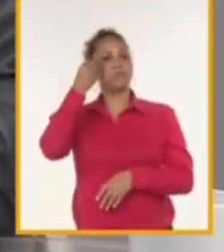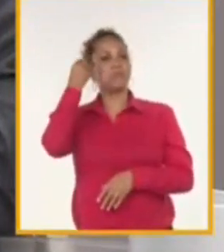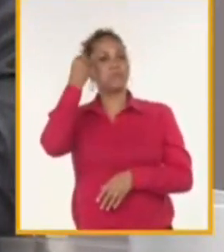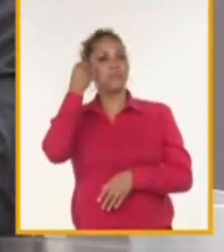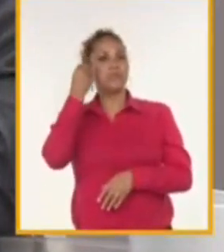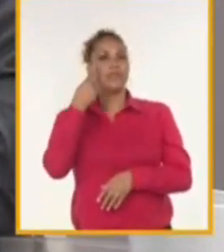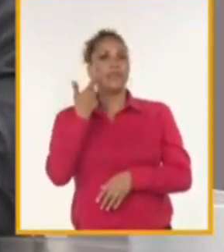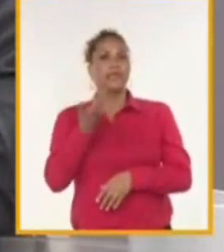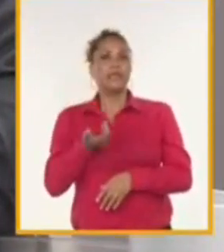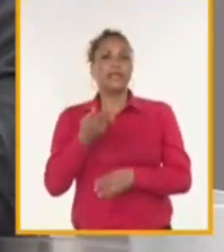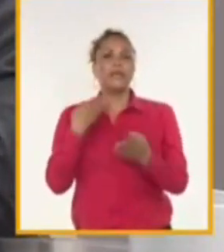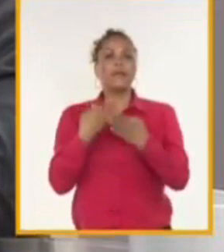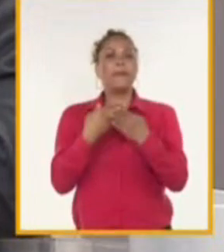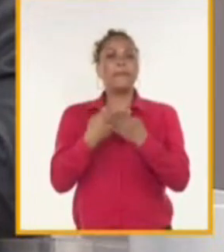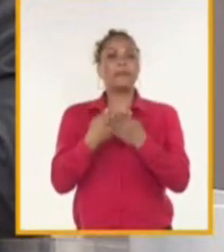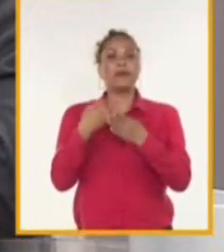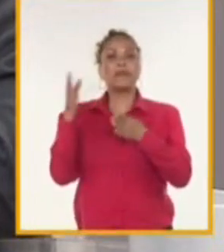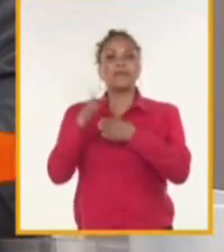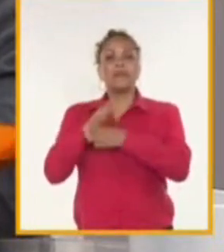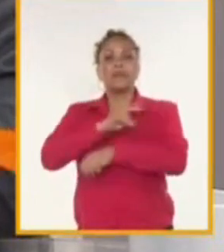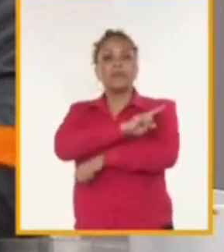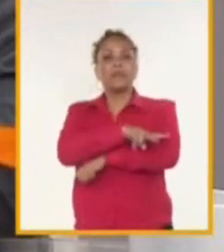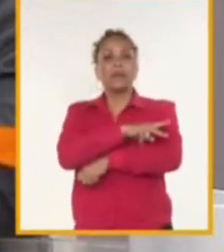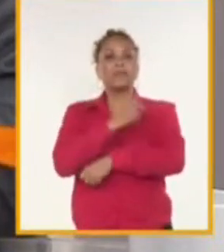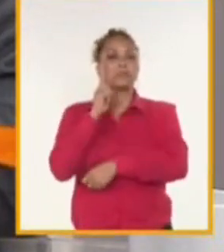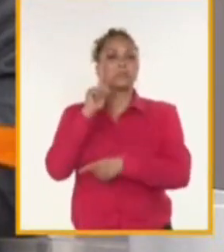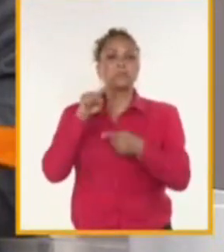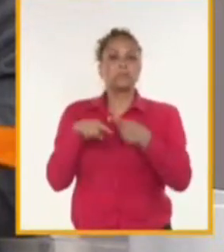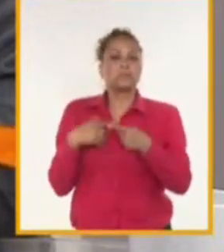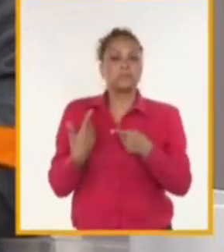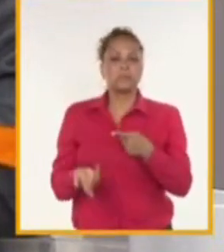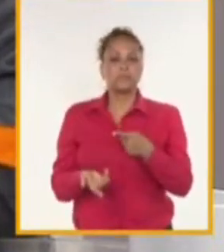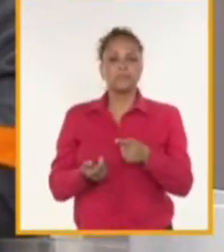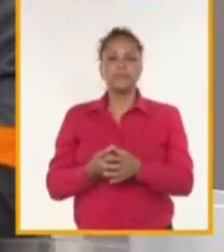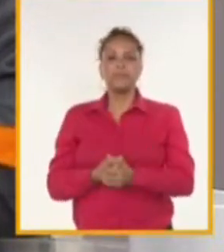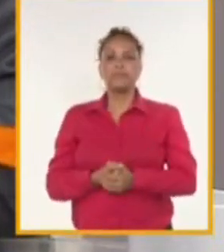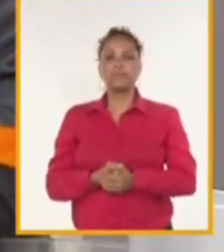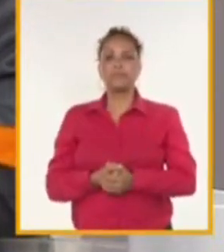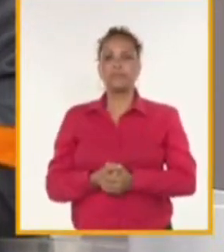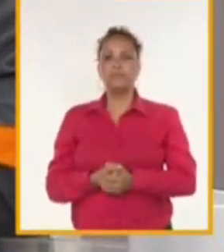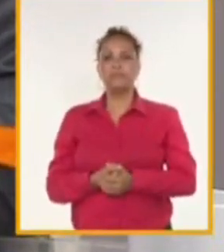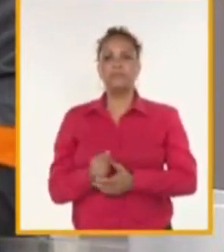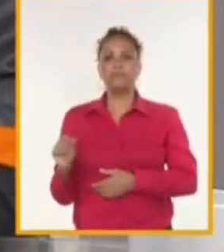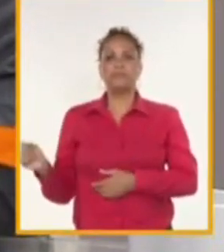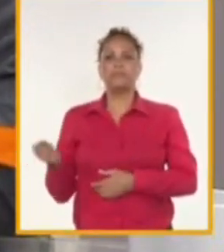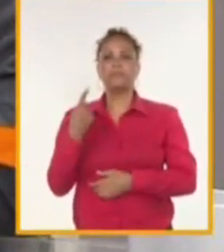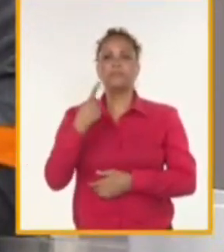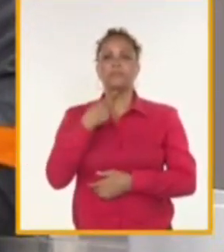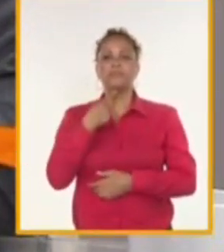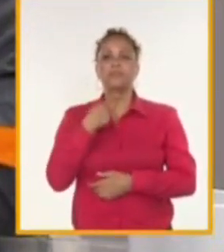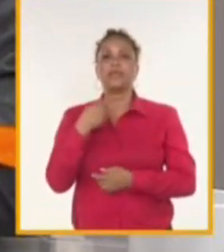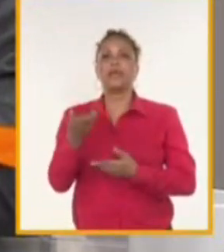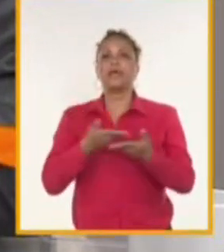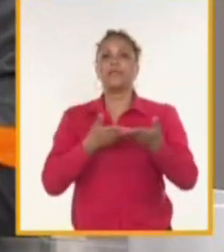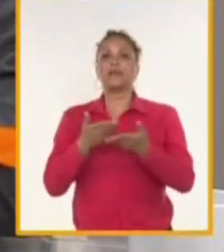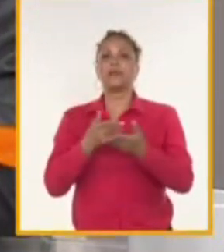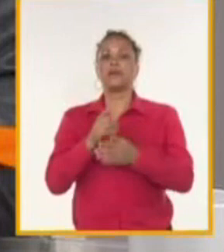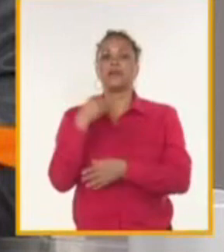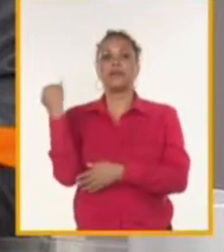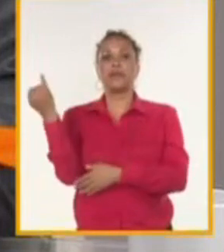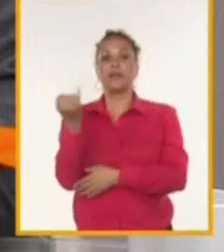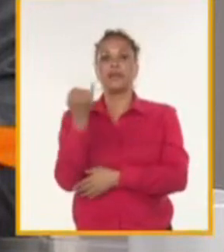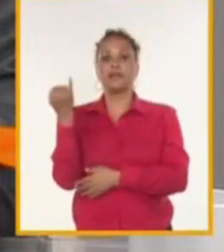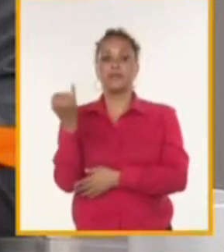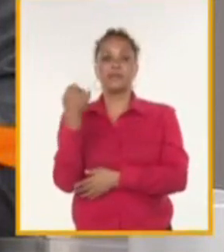extranjera en cualquier lugar hacia donde se desplace. En primer lugar, acceso al mercado nacional, pero también a los mercados regionales de manera